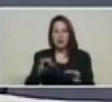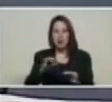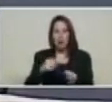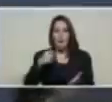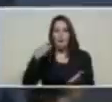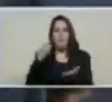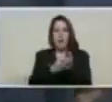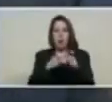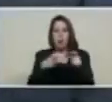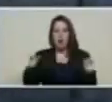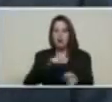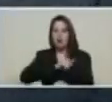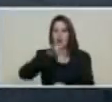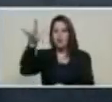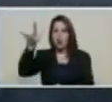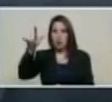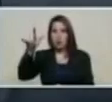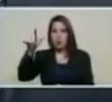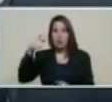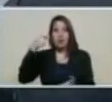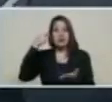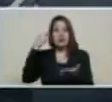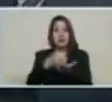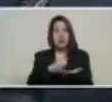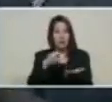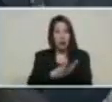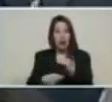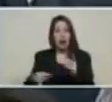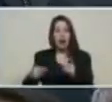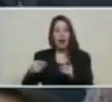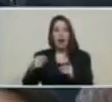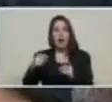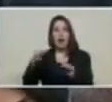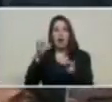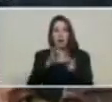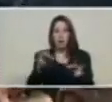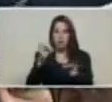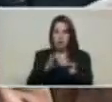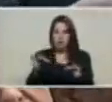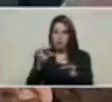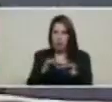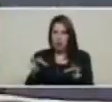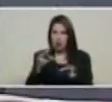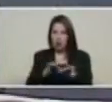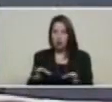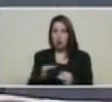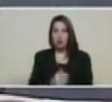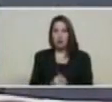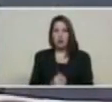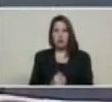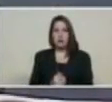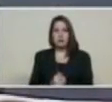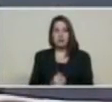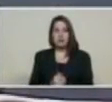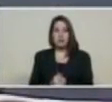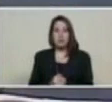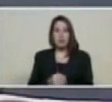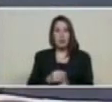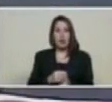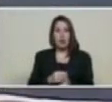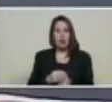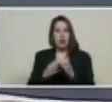turismo compañeros compañeras procedan ustedes tienen mucho que ver con el transporte internacional